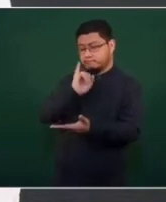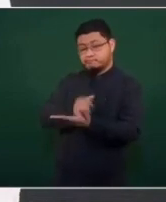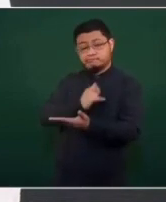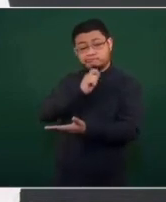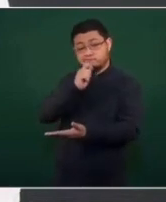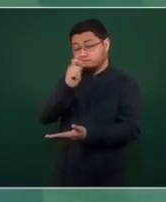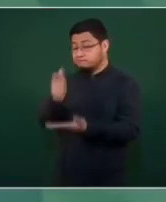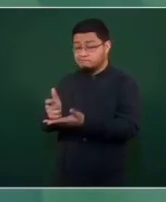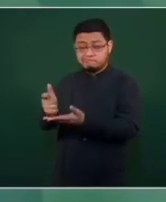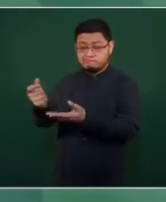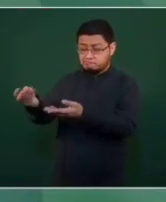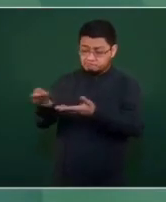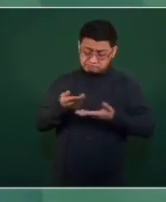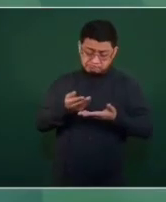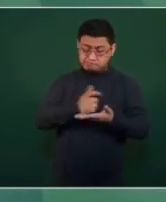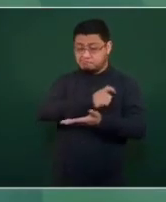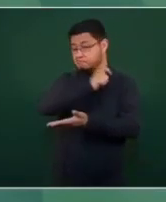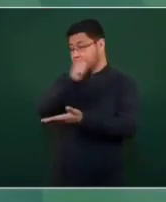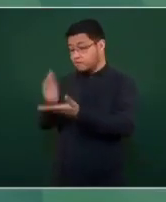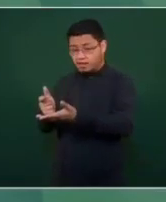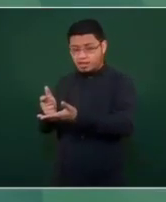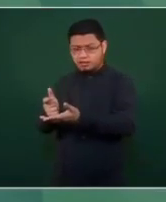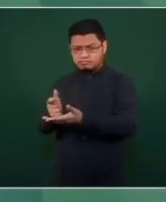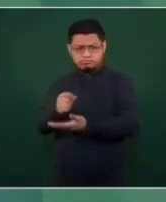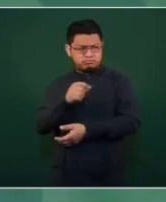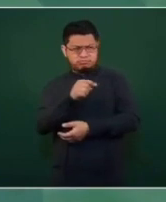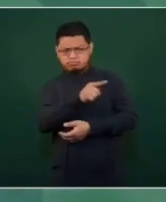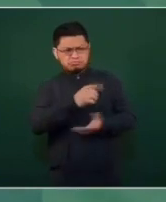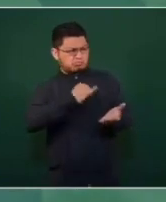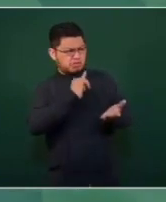no pagan impuestos sobre la renta porque no tienen